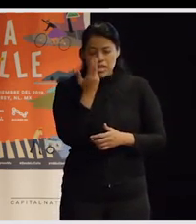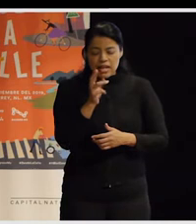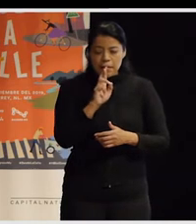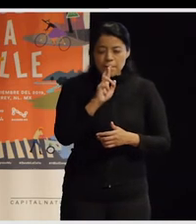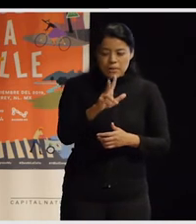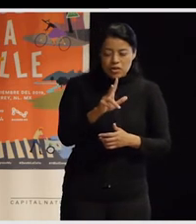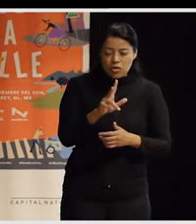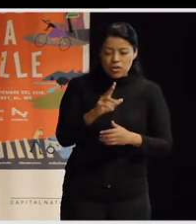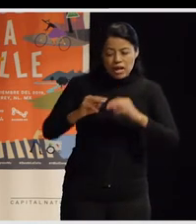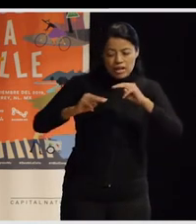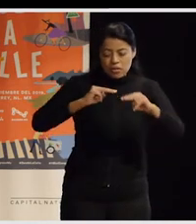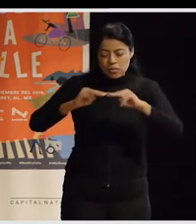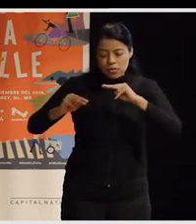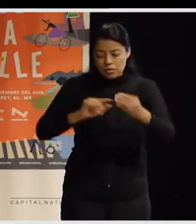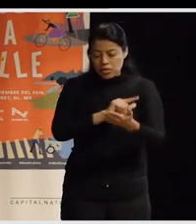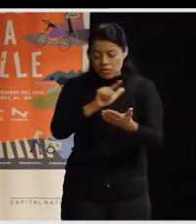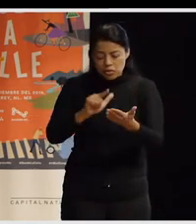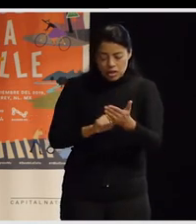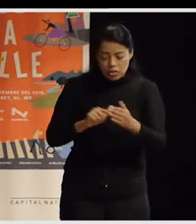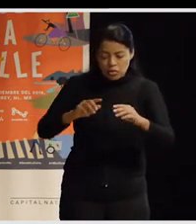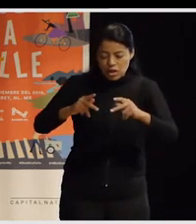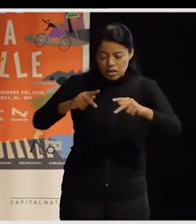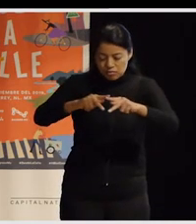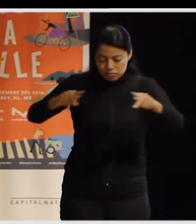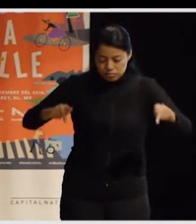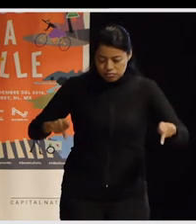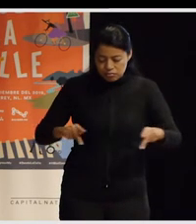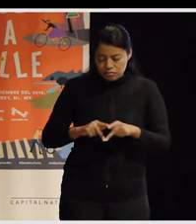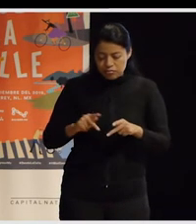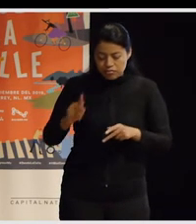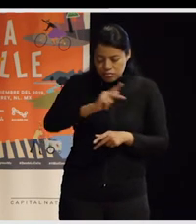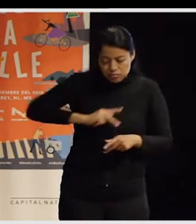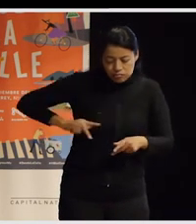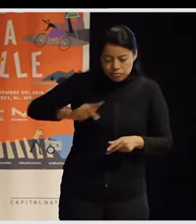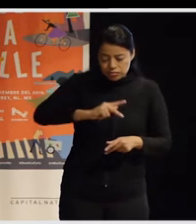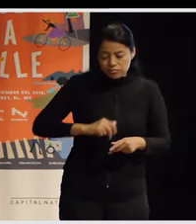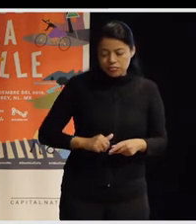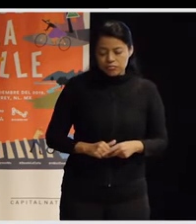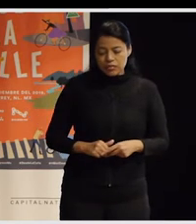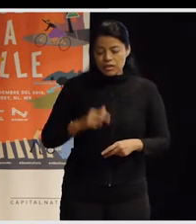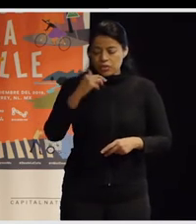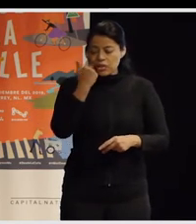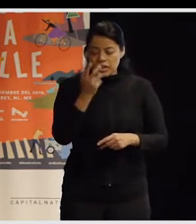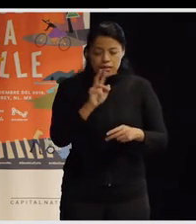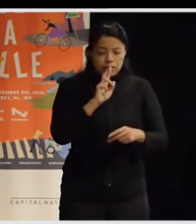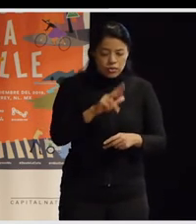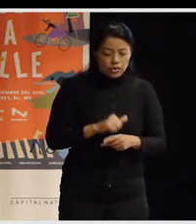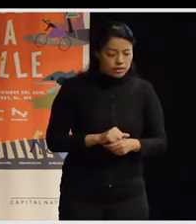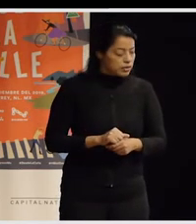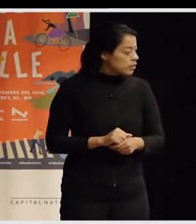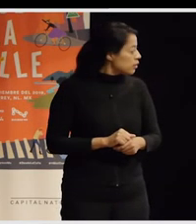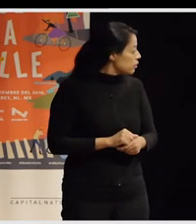la movilidad y el espacio público en el centro, en la zona central de este pueblo, ¿no? Para ello, bueno, nos